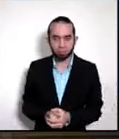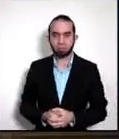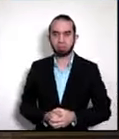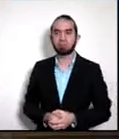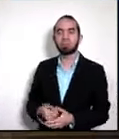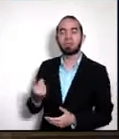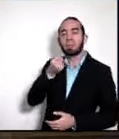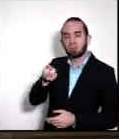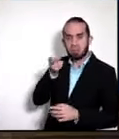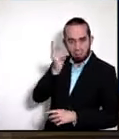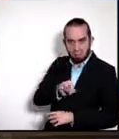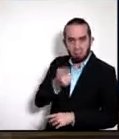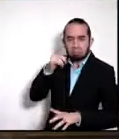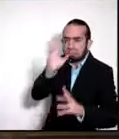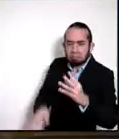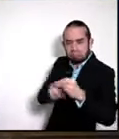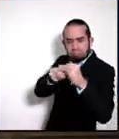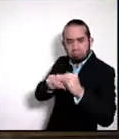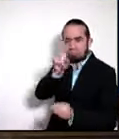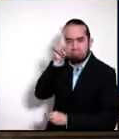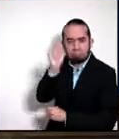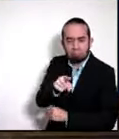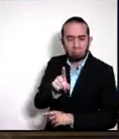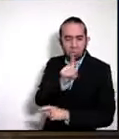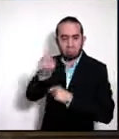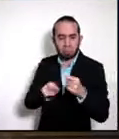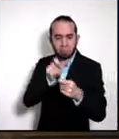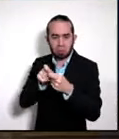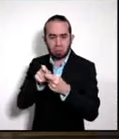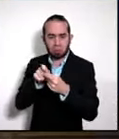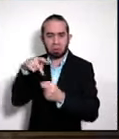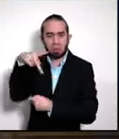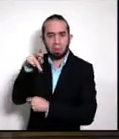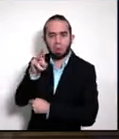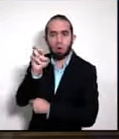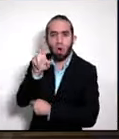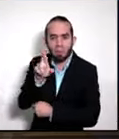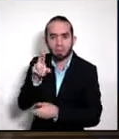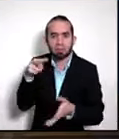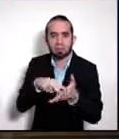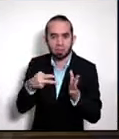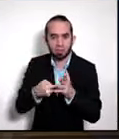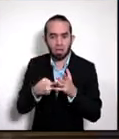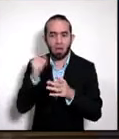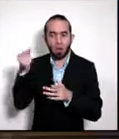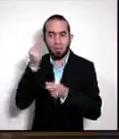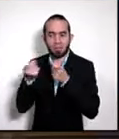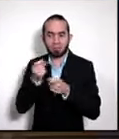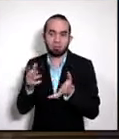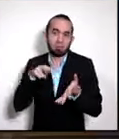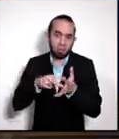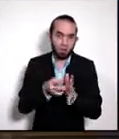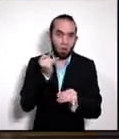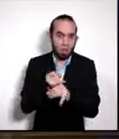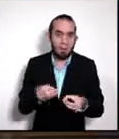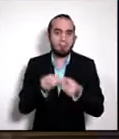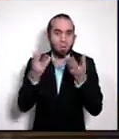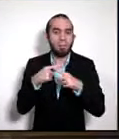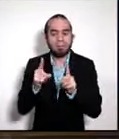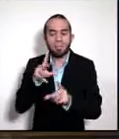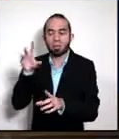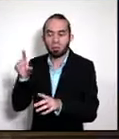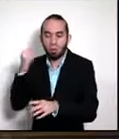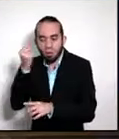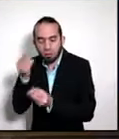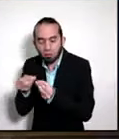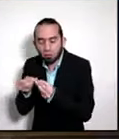Ministro, si me permite complementar, una particularidad que tiene Procómer es justamente su gobernanza. Procómer es un ente público, pero con gobernanza